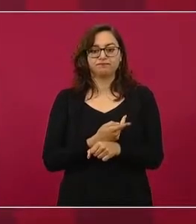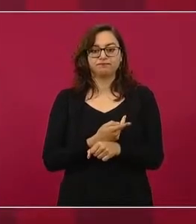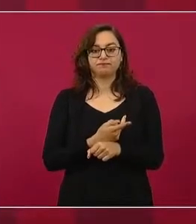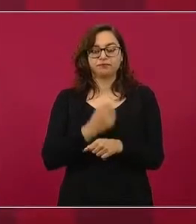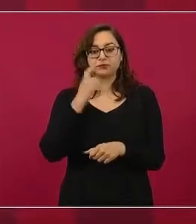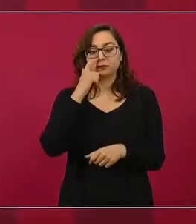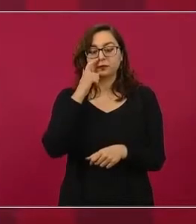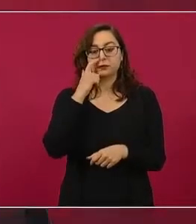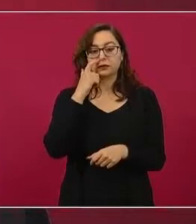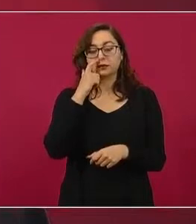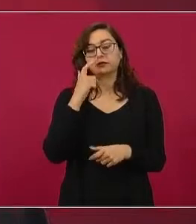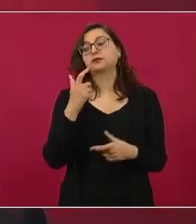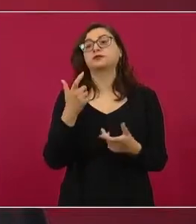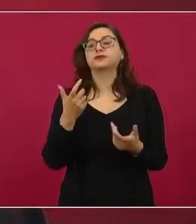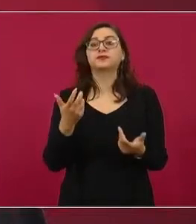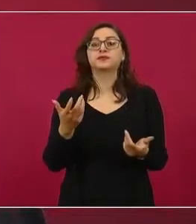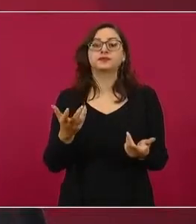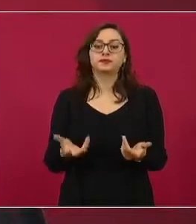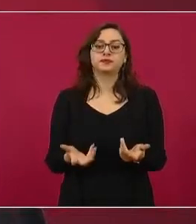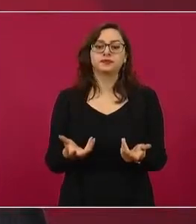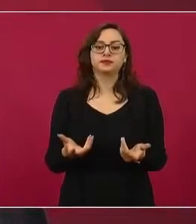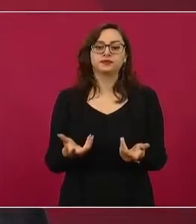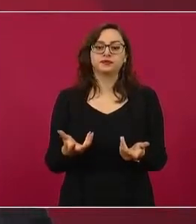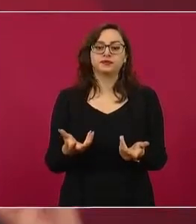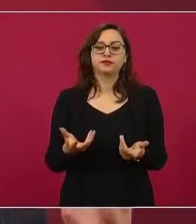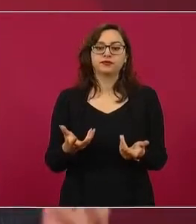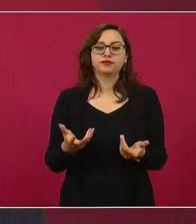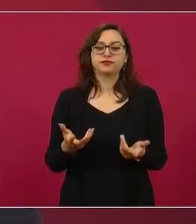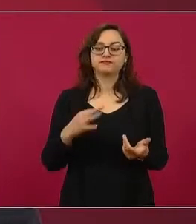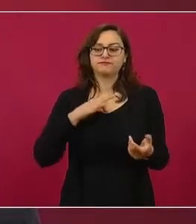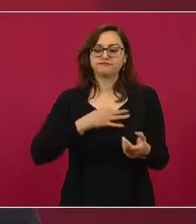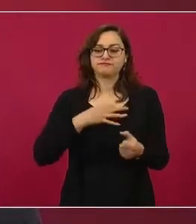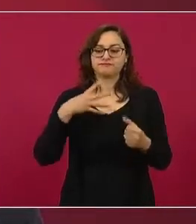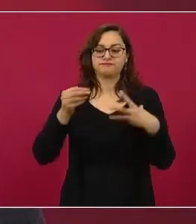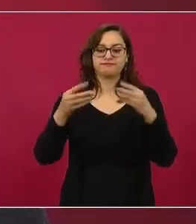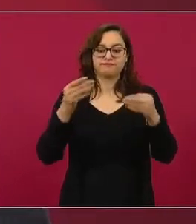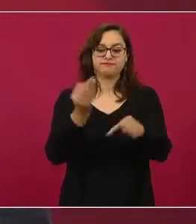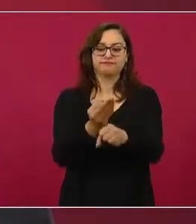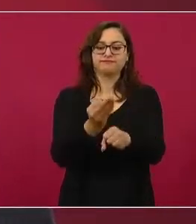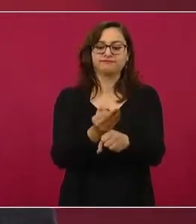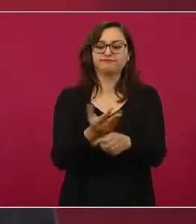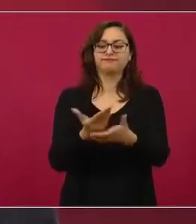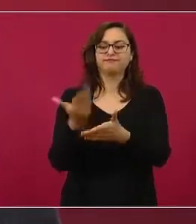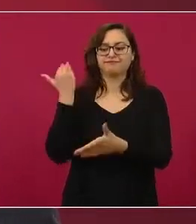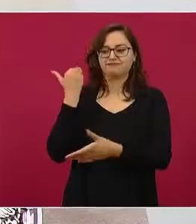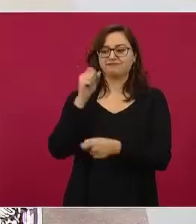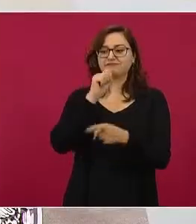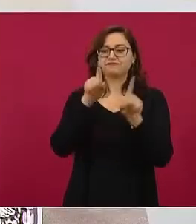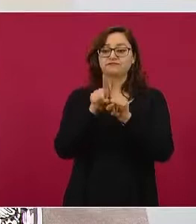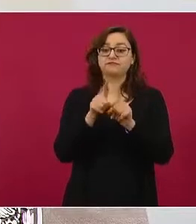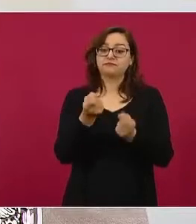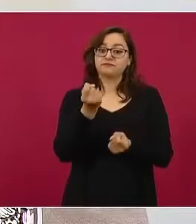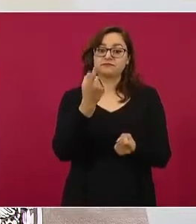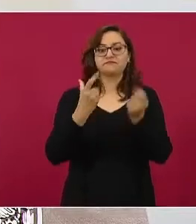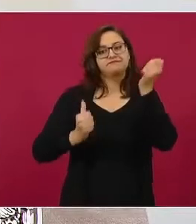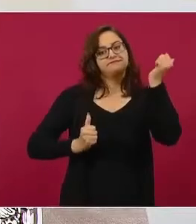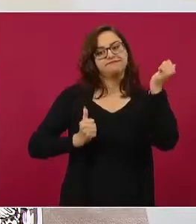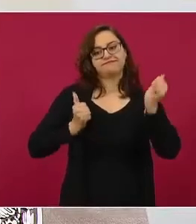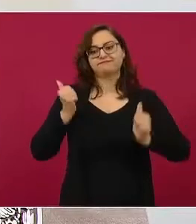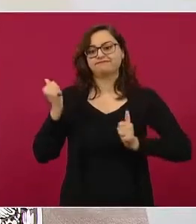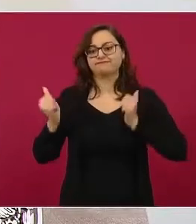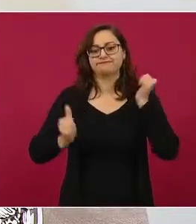esto a veces invita, no sólo en esta epidemia, lo hemos visto en muchas otras, al lucro, al oportunismo comercial